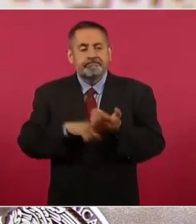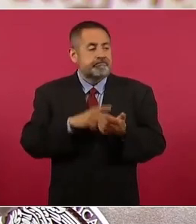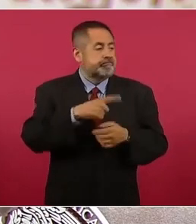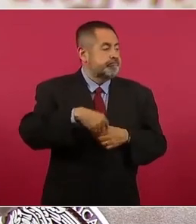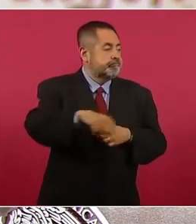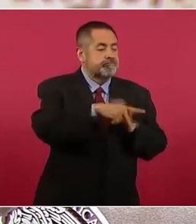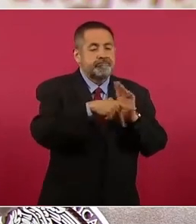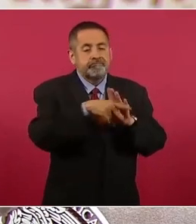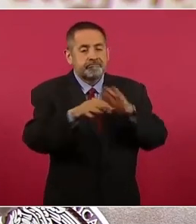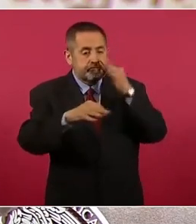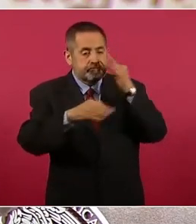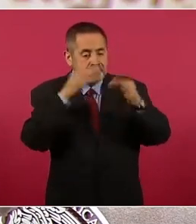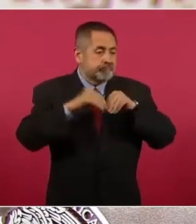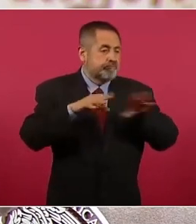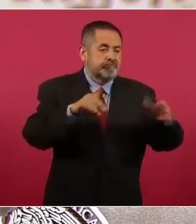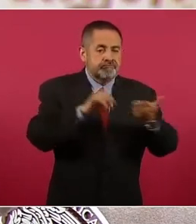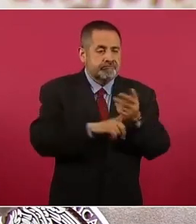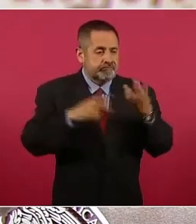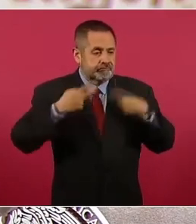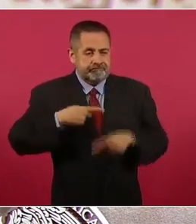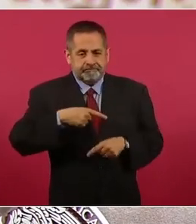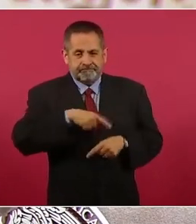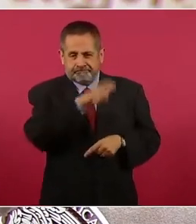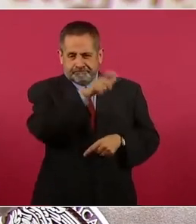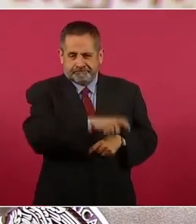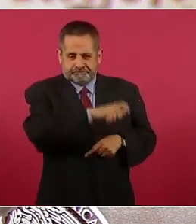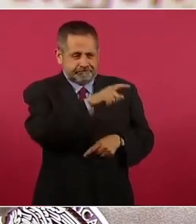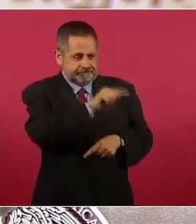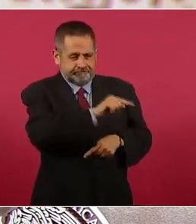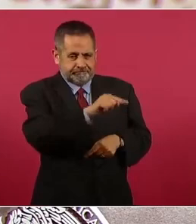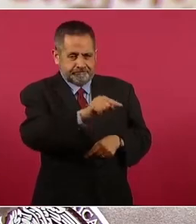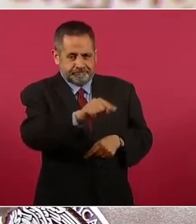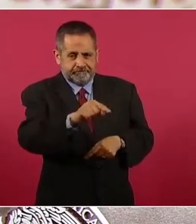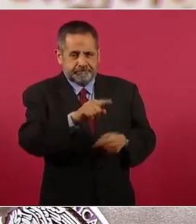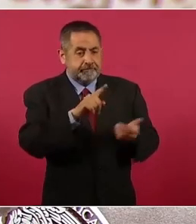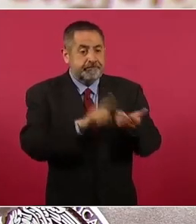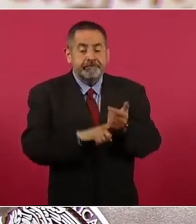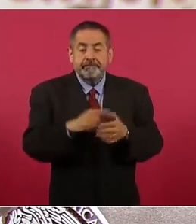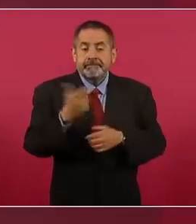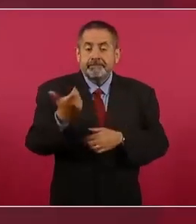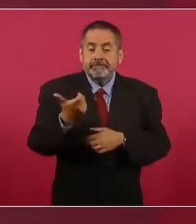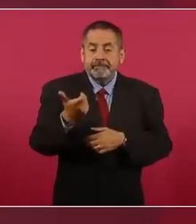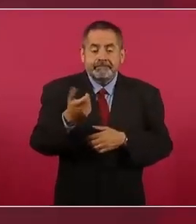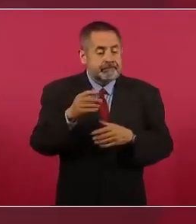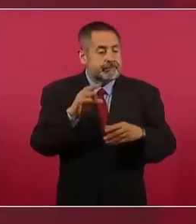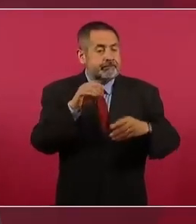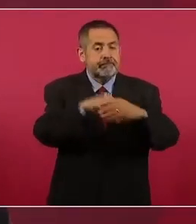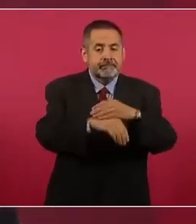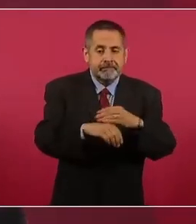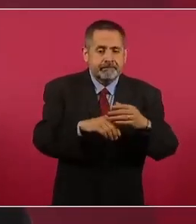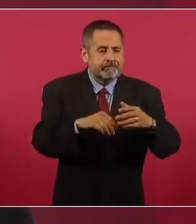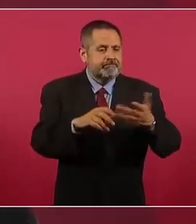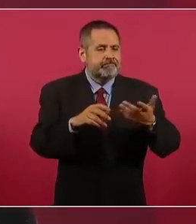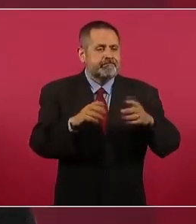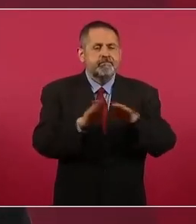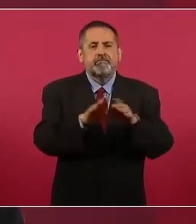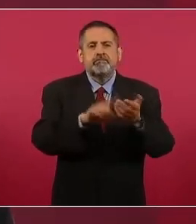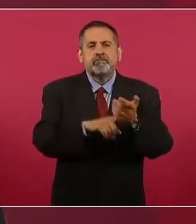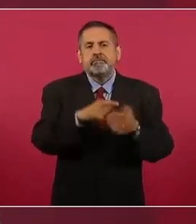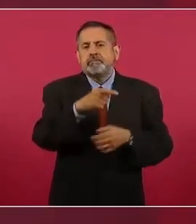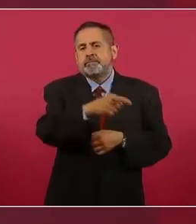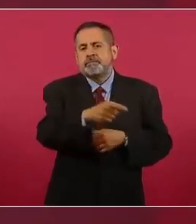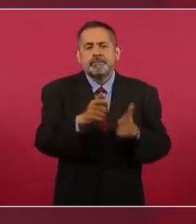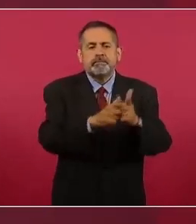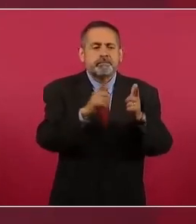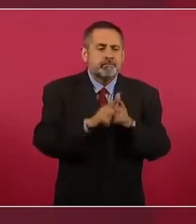de comunicación y actores de la oposición que tienen cuentas en redes sociales confluyen, se